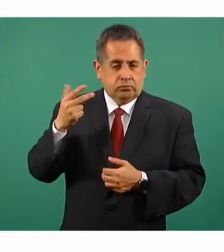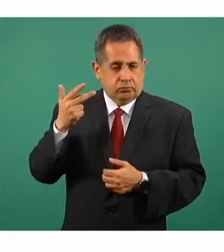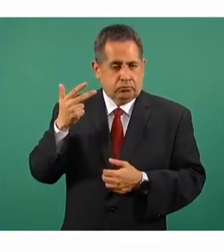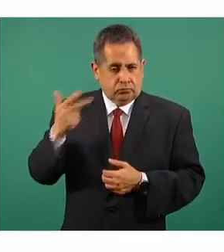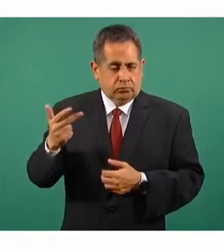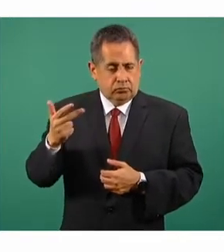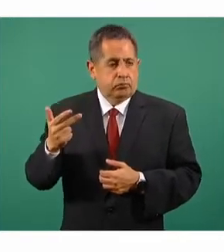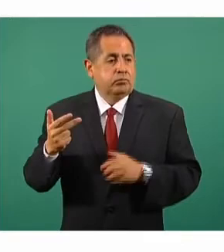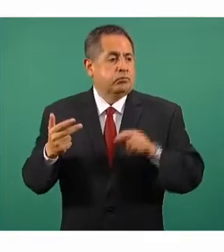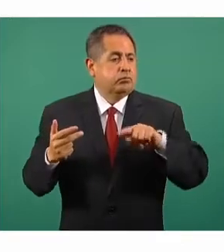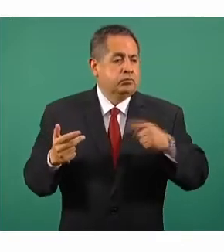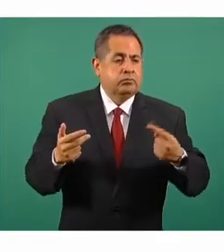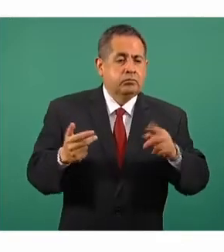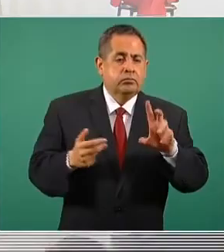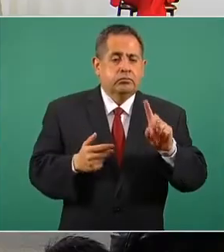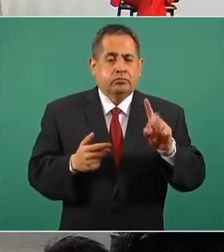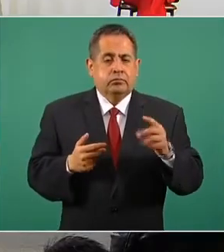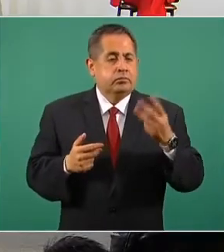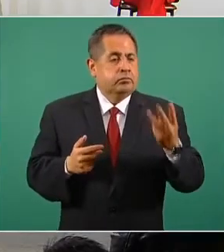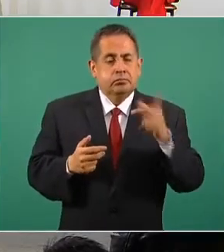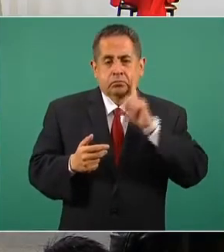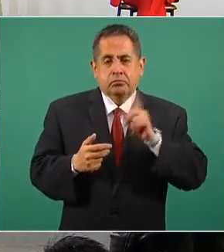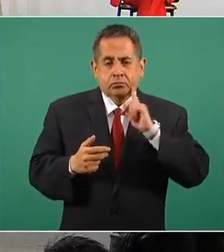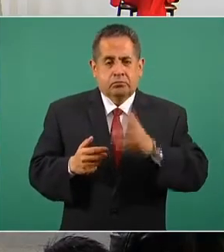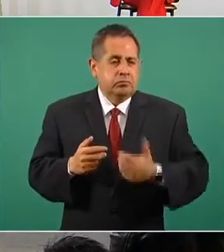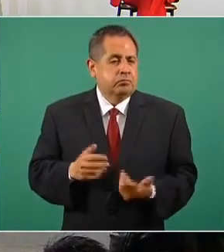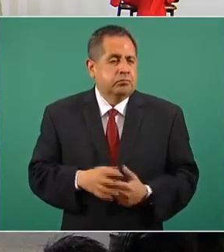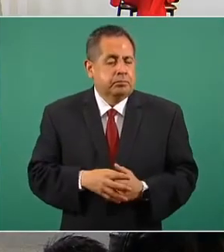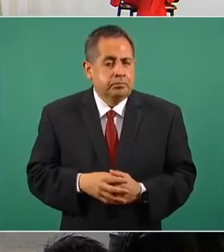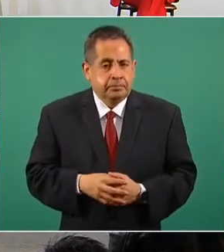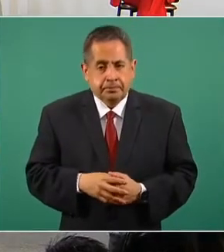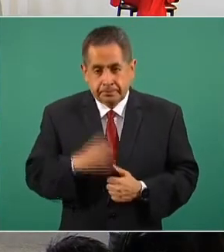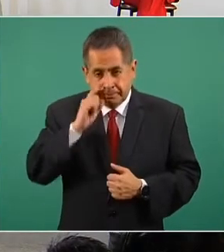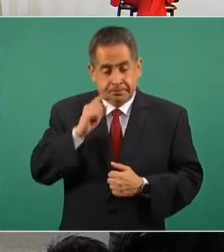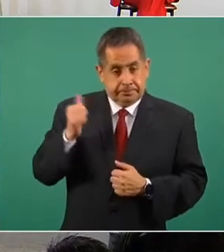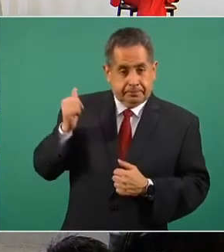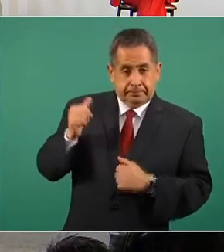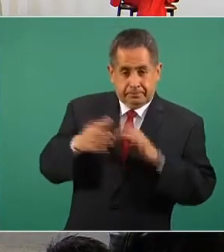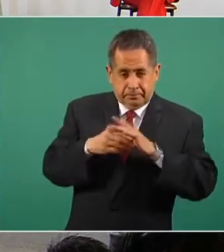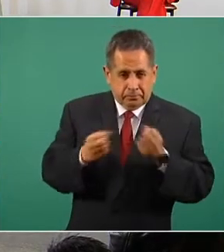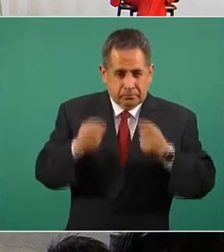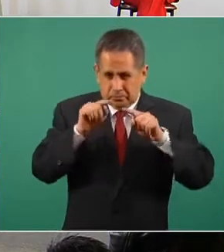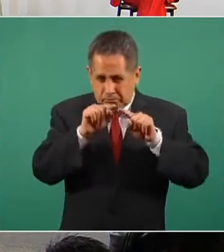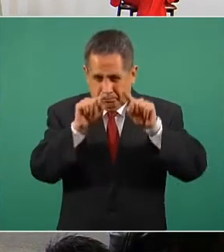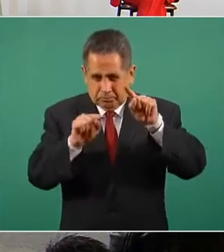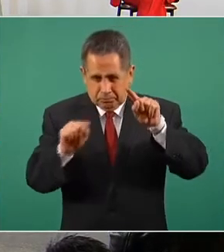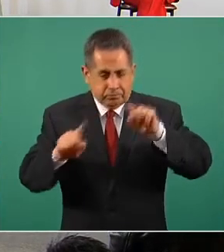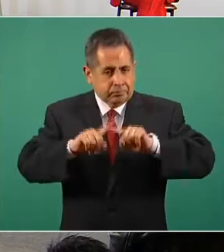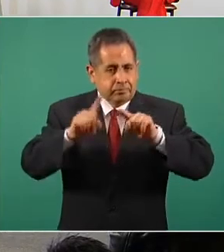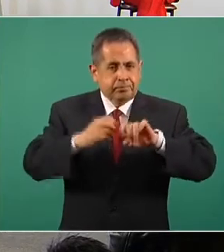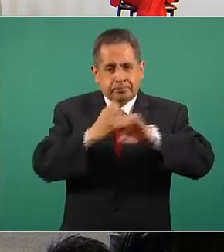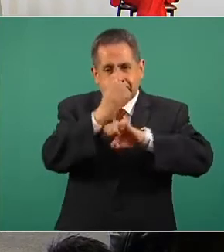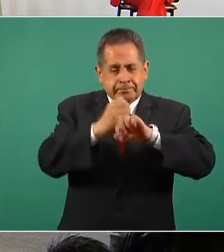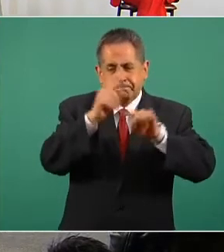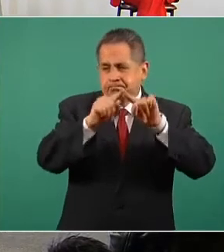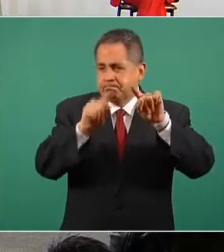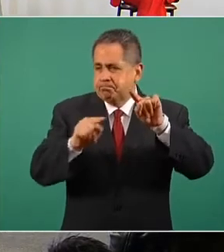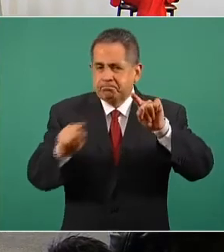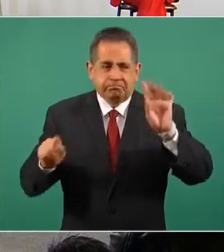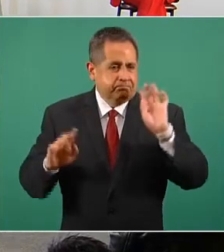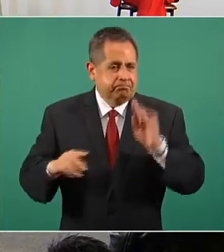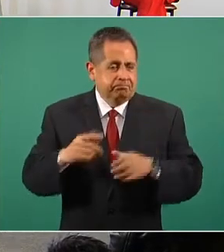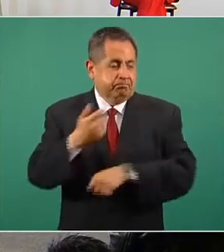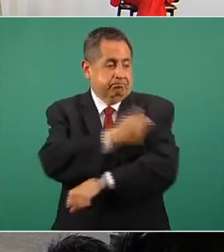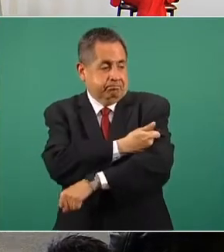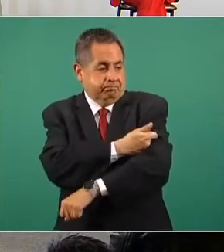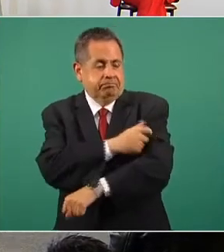casos han sido hombres y 33 han sido mujeres. Además, como aquí se presenta su distribución de cómo se han presentado estos casos graves en